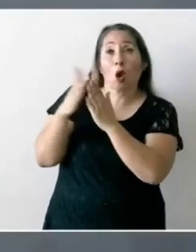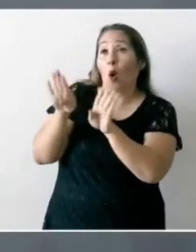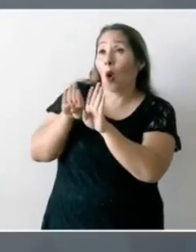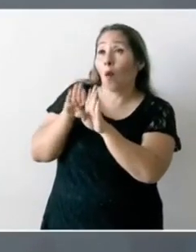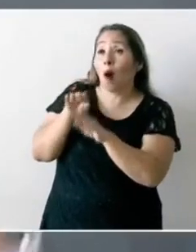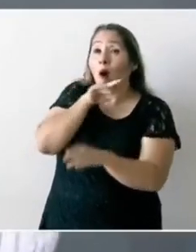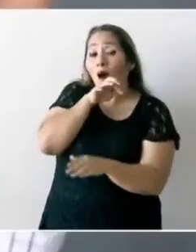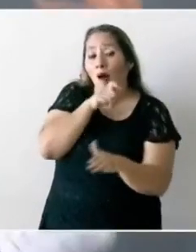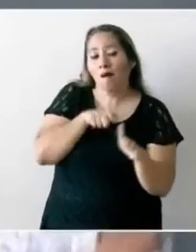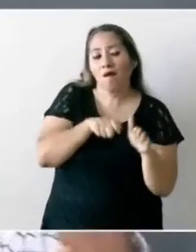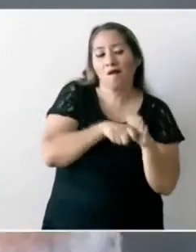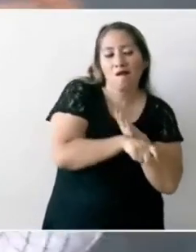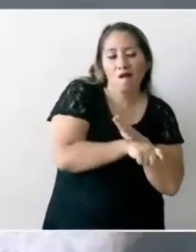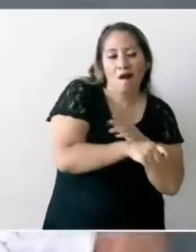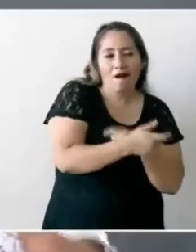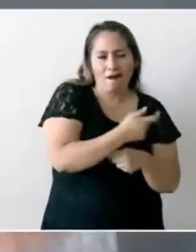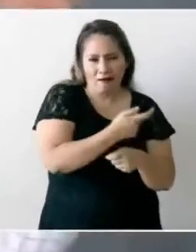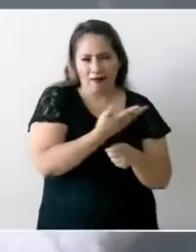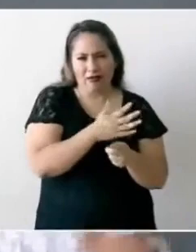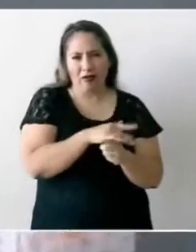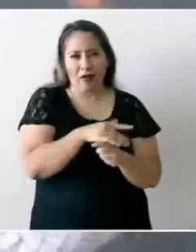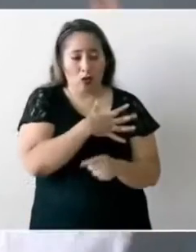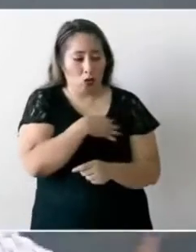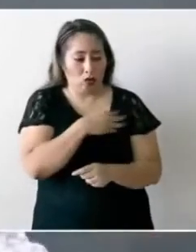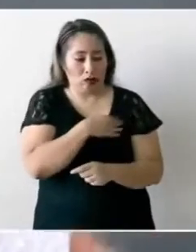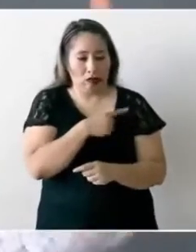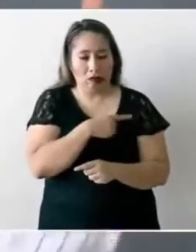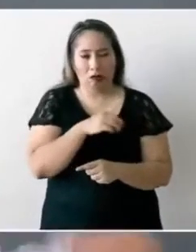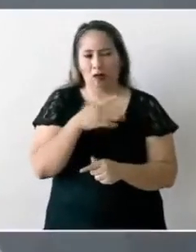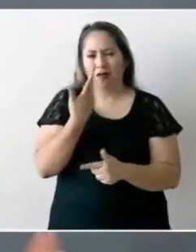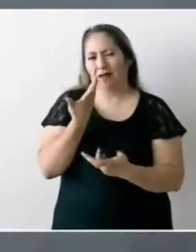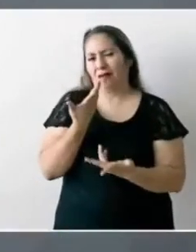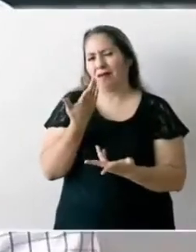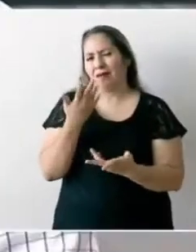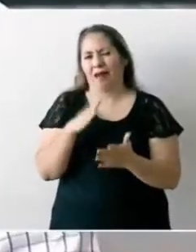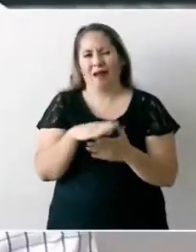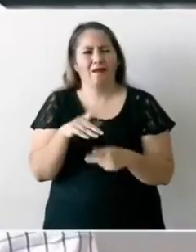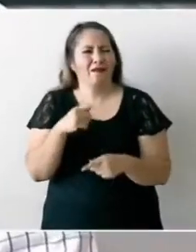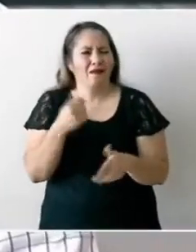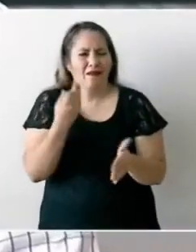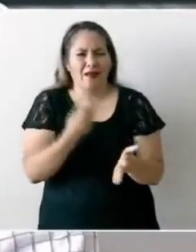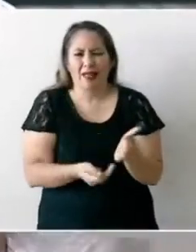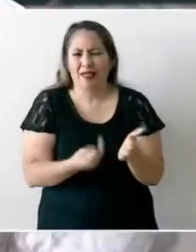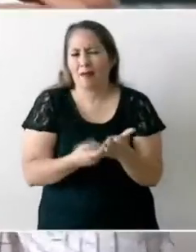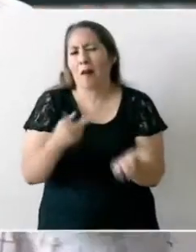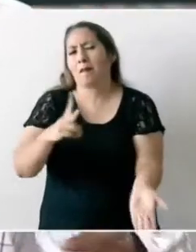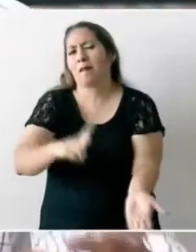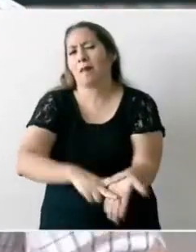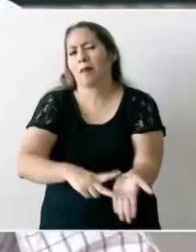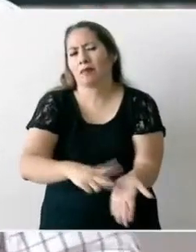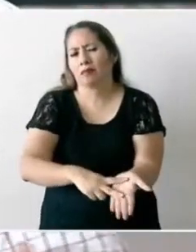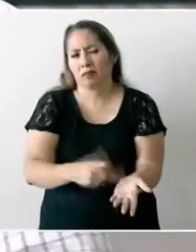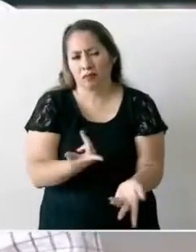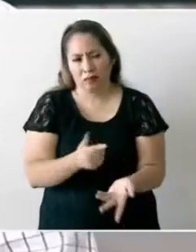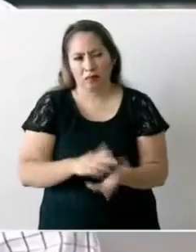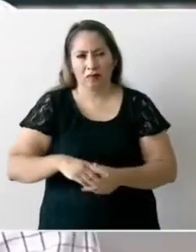era triunfar a toda costa sin escrúpulos morales de ninguna índole porque el que